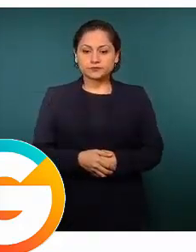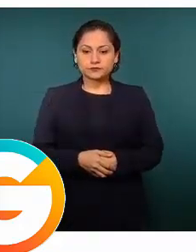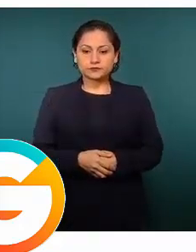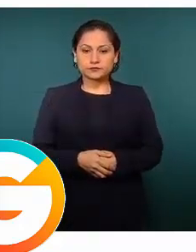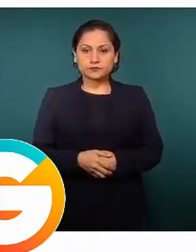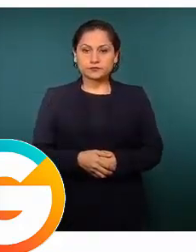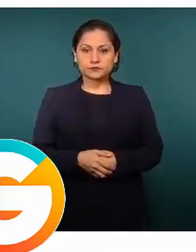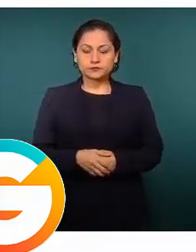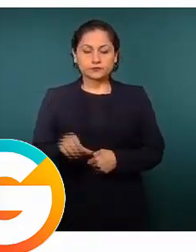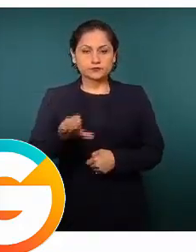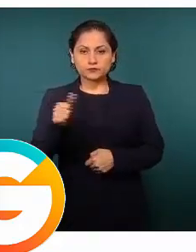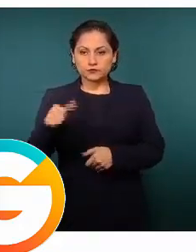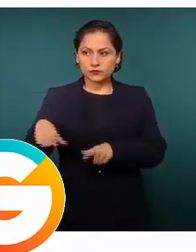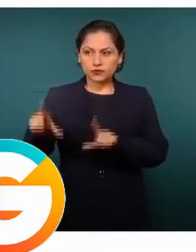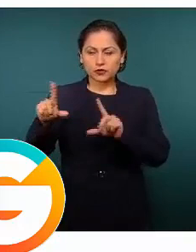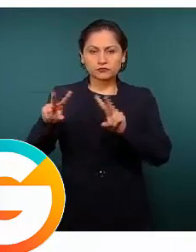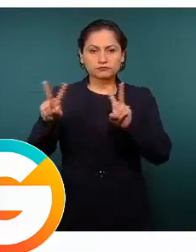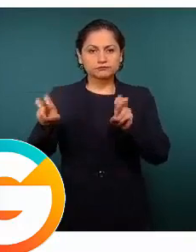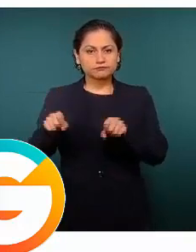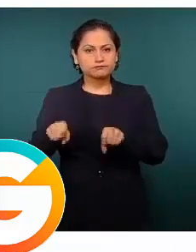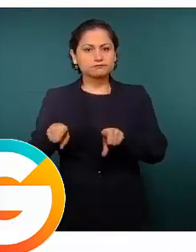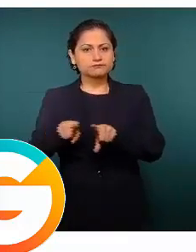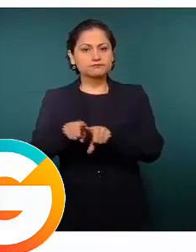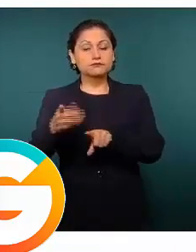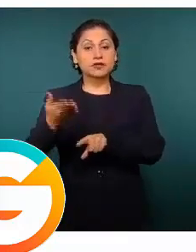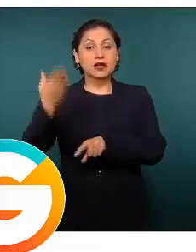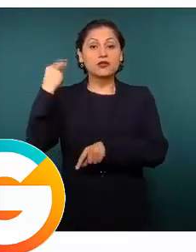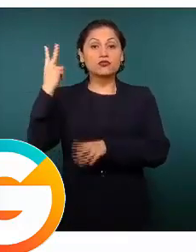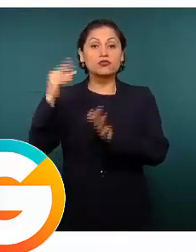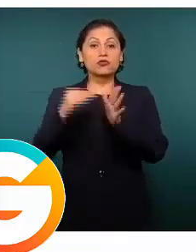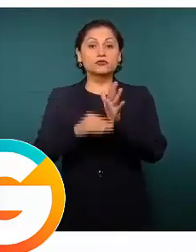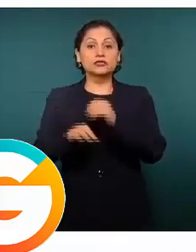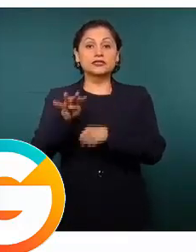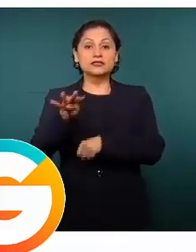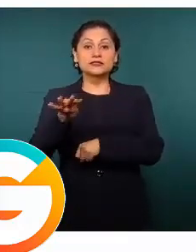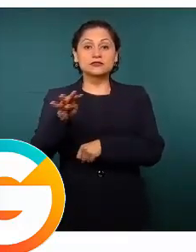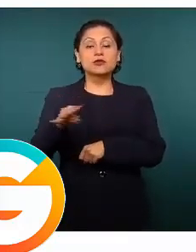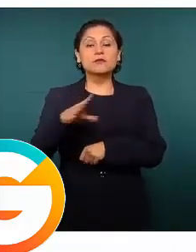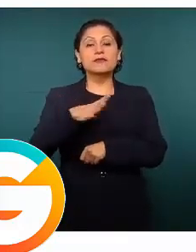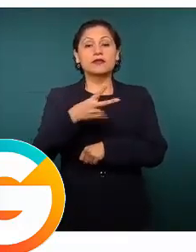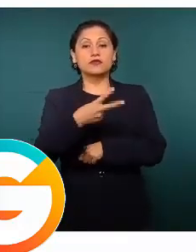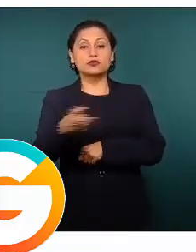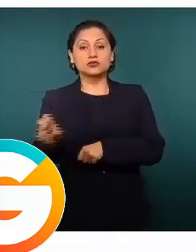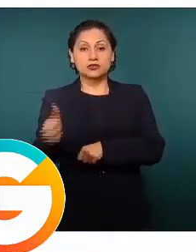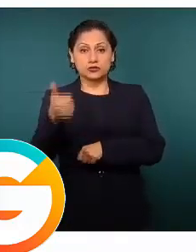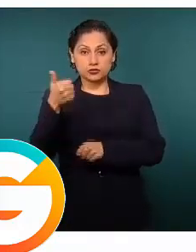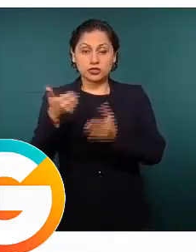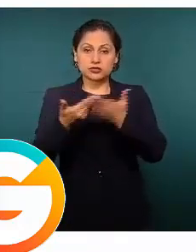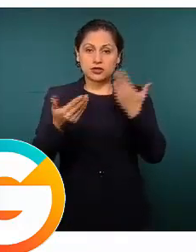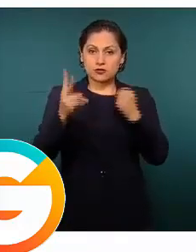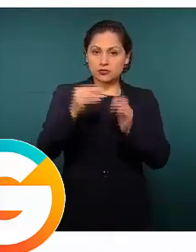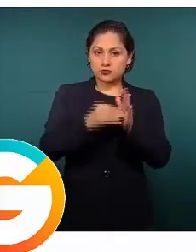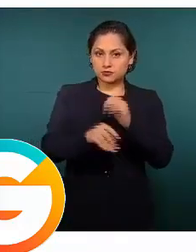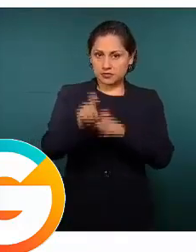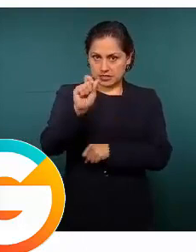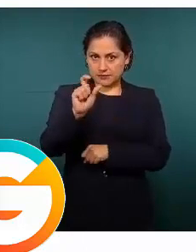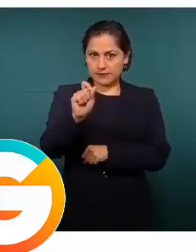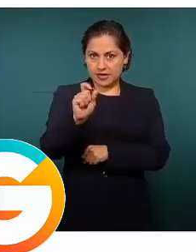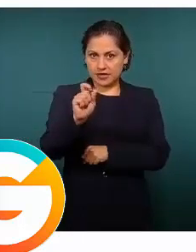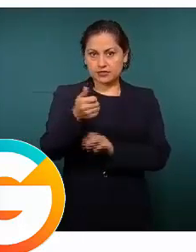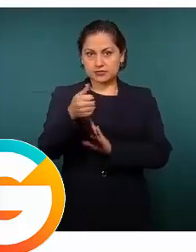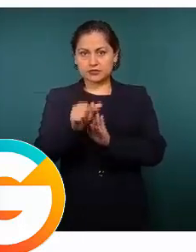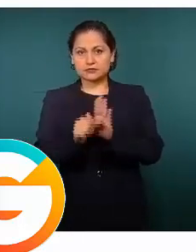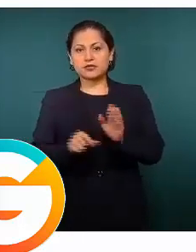aquí tenemos los secuestros. En el 2019, 206, en lo que va del año, que es la mitad del año,